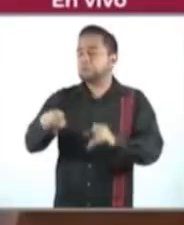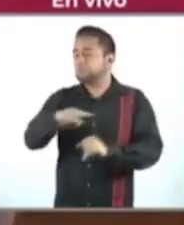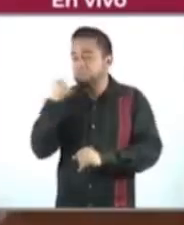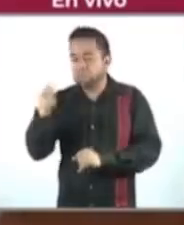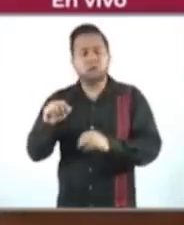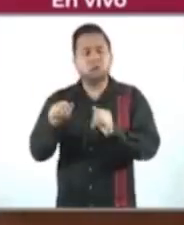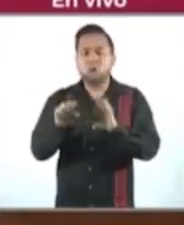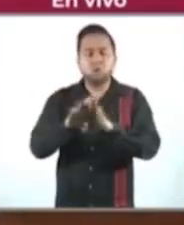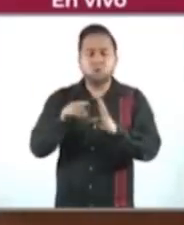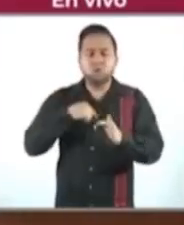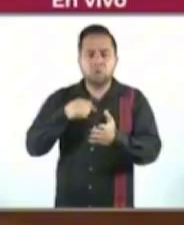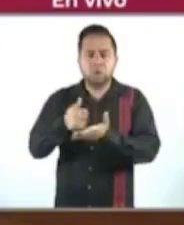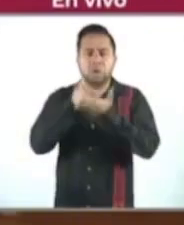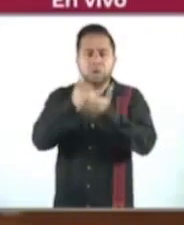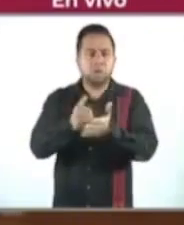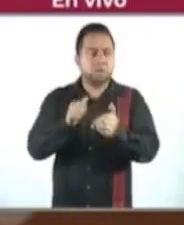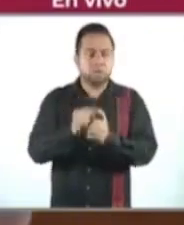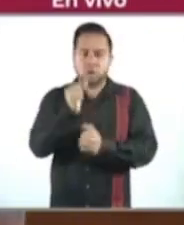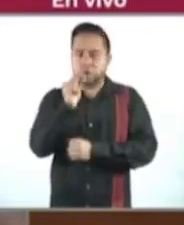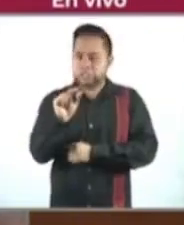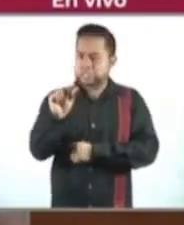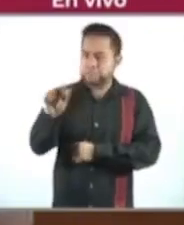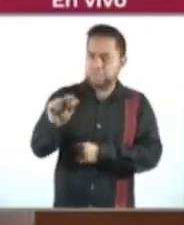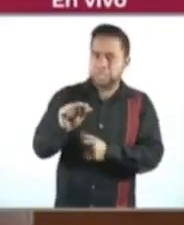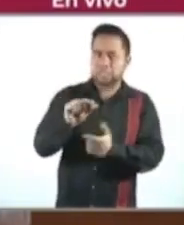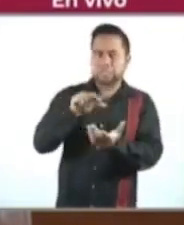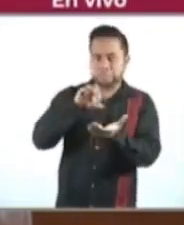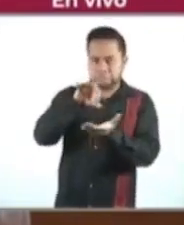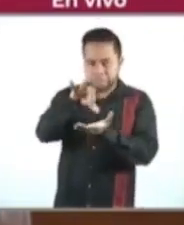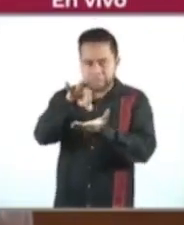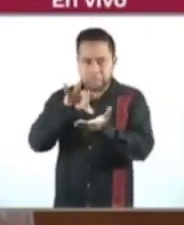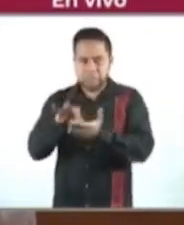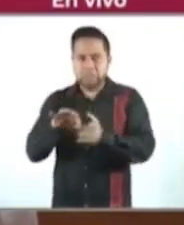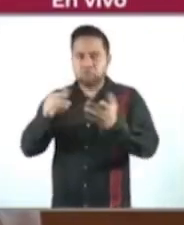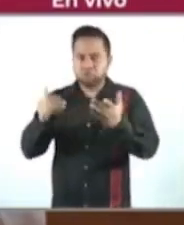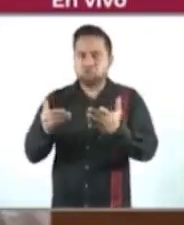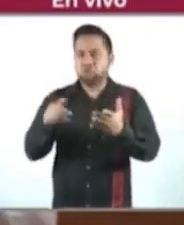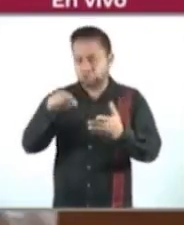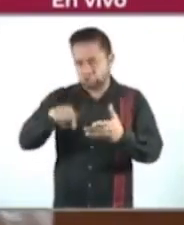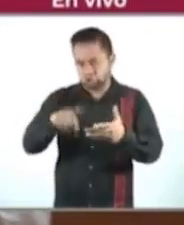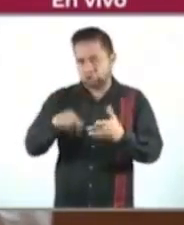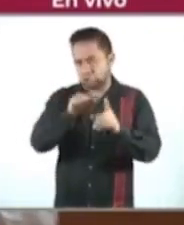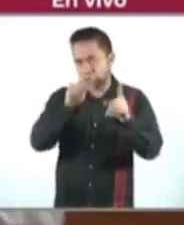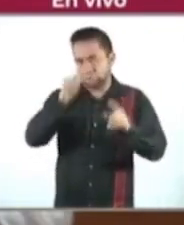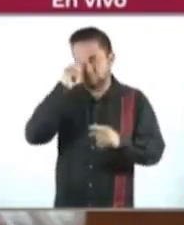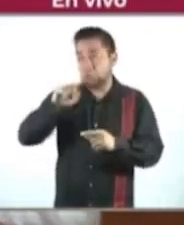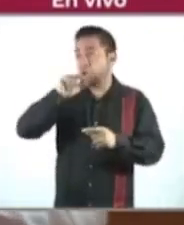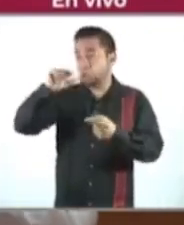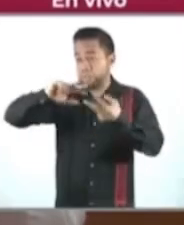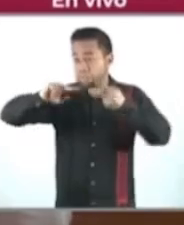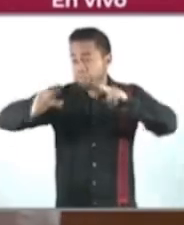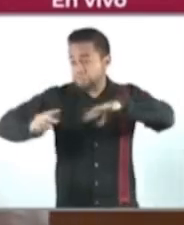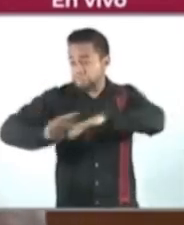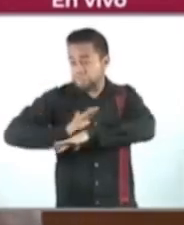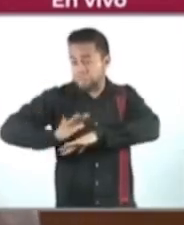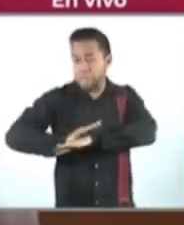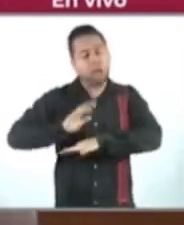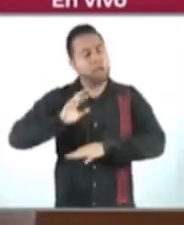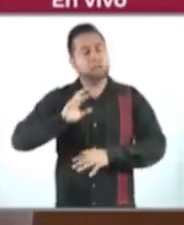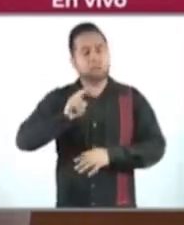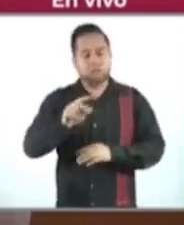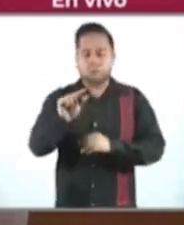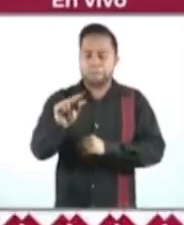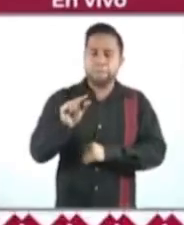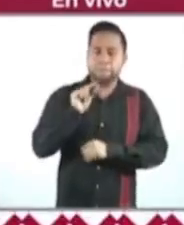apoyar? Los vamos a apoyar con semillas de maíz, maíces nacionales, no transgénicos, maíces mejorados,